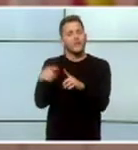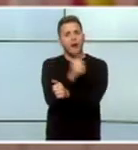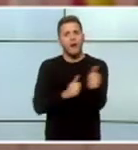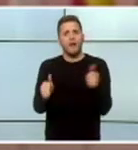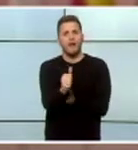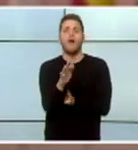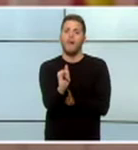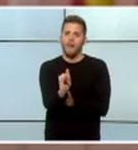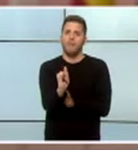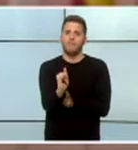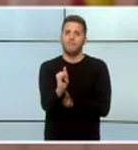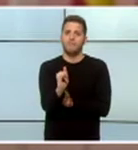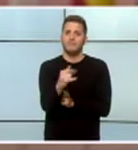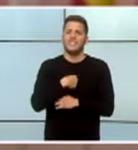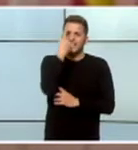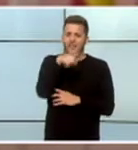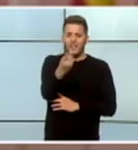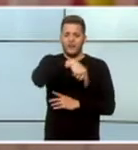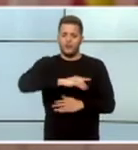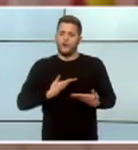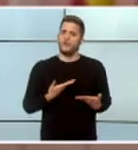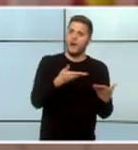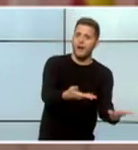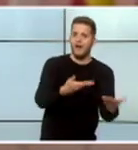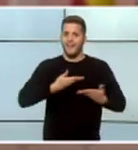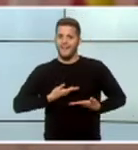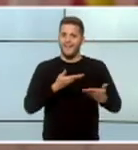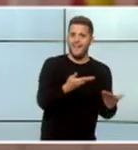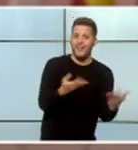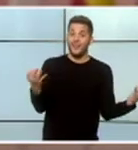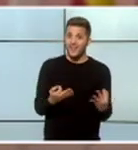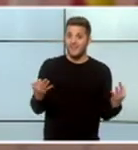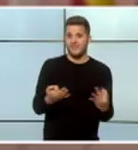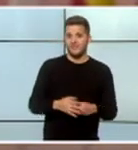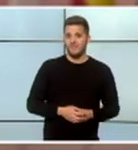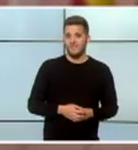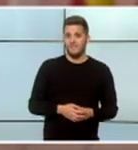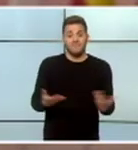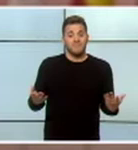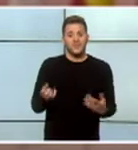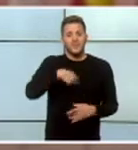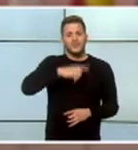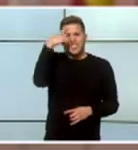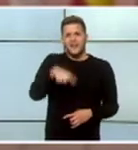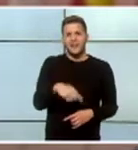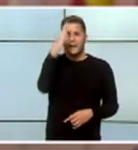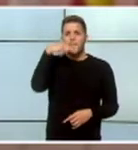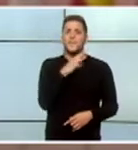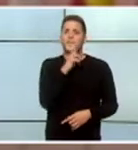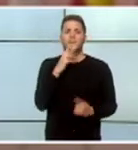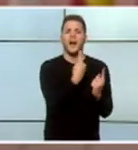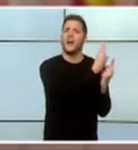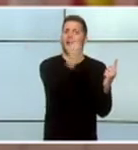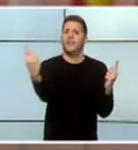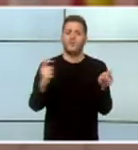...el saber que nos tenemos que ayudar... ...el saber que finalmente... ...aunque todos somos... ...de nuestro padre y de nuestra madre... ...que cada uno es